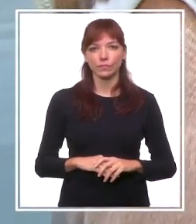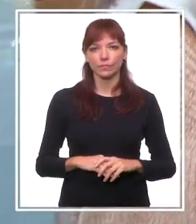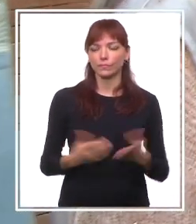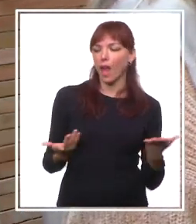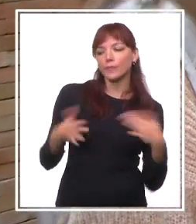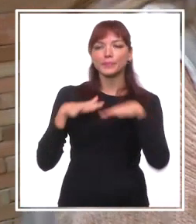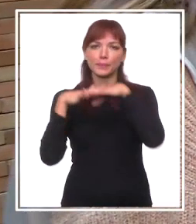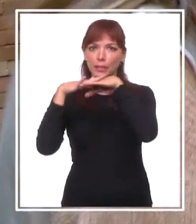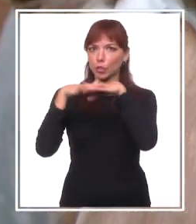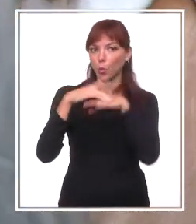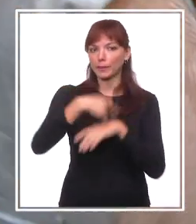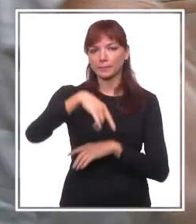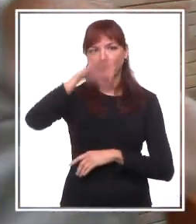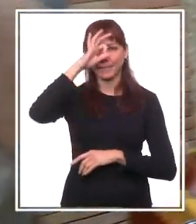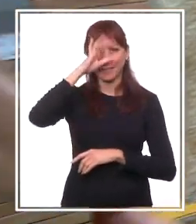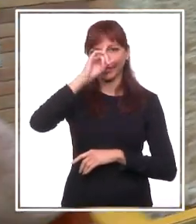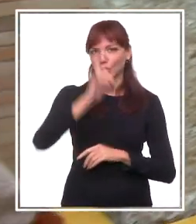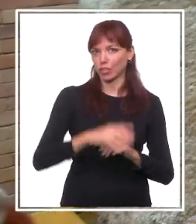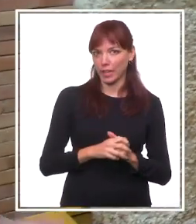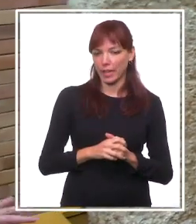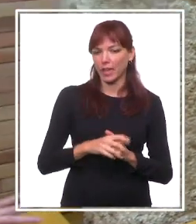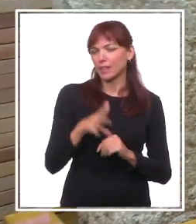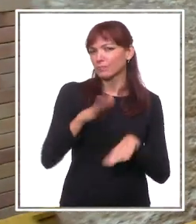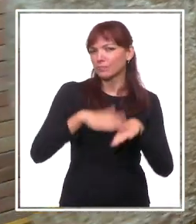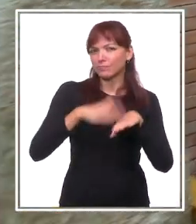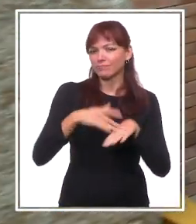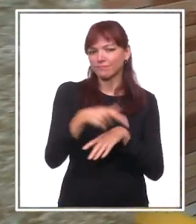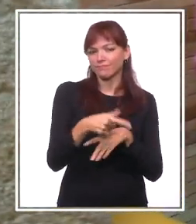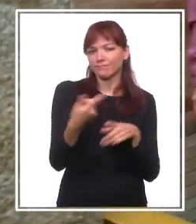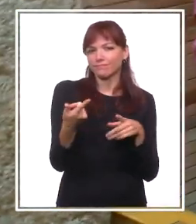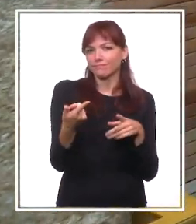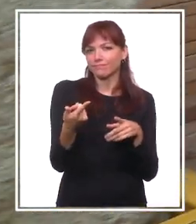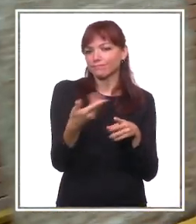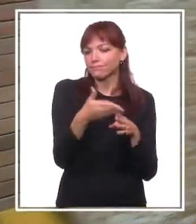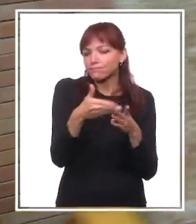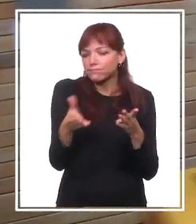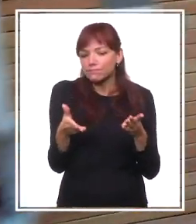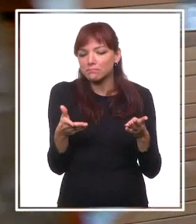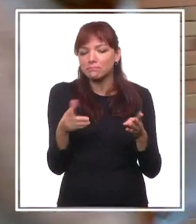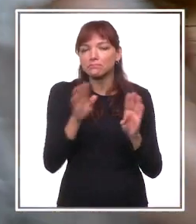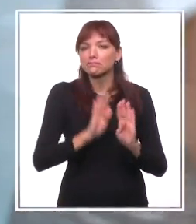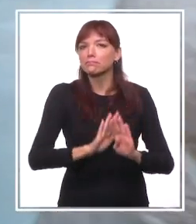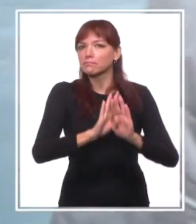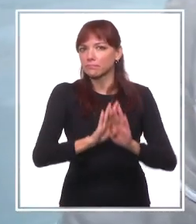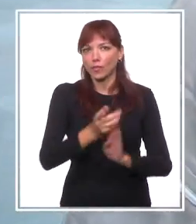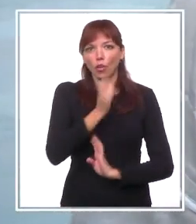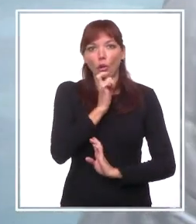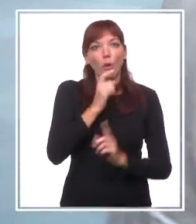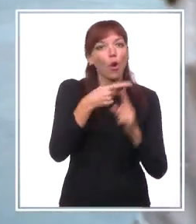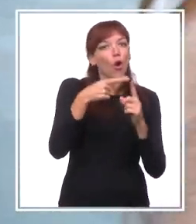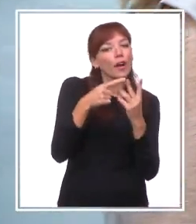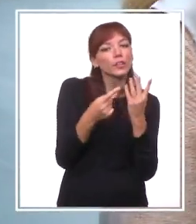Disculpe, no sé muy bien, ¿por qué está esto aquí con diferentes